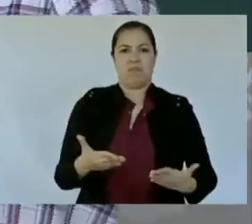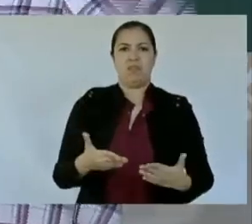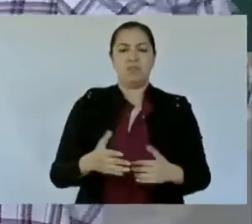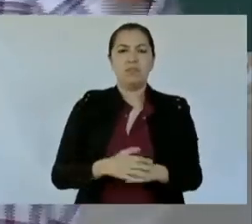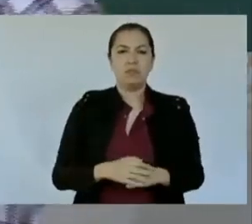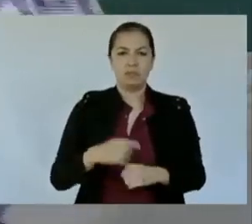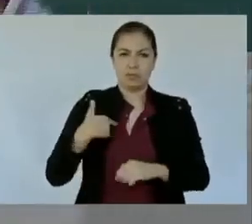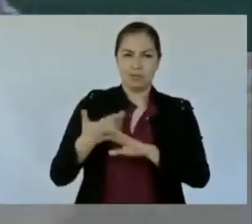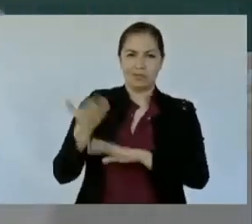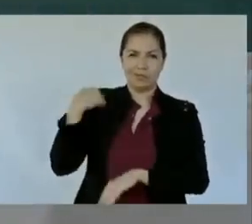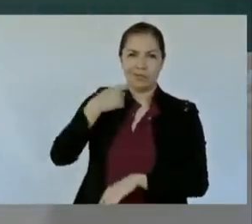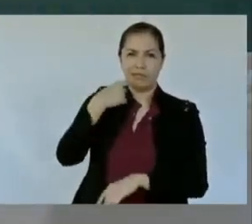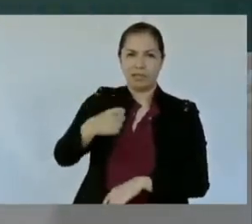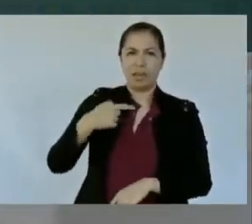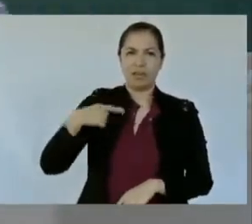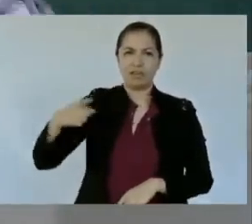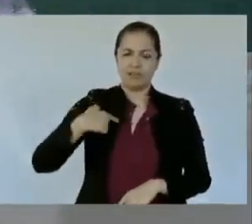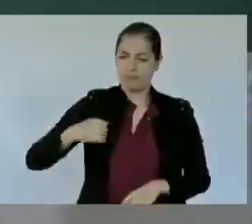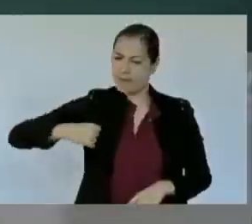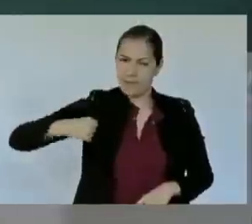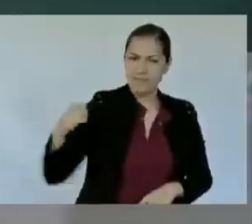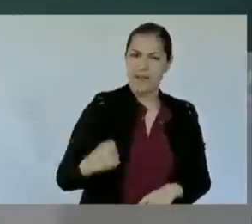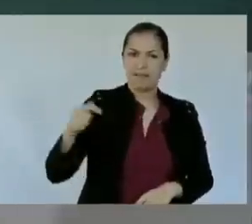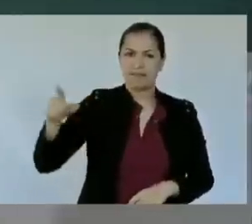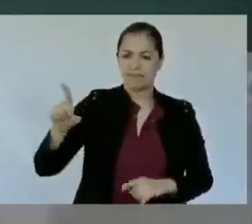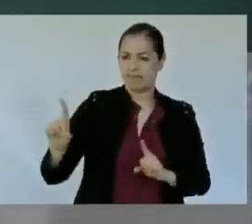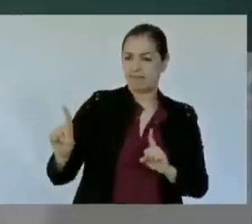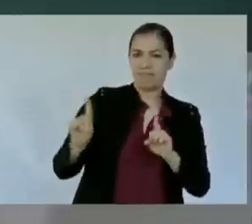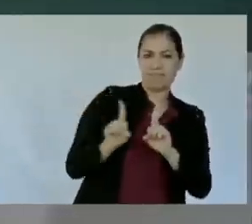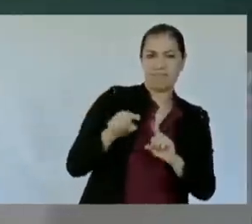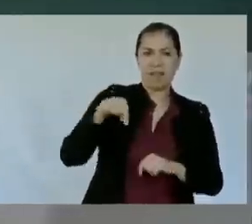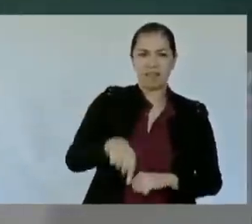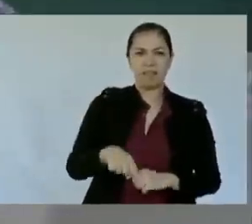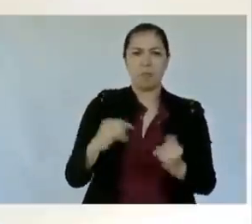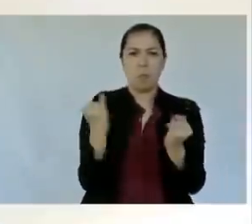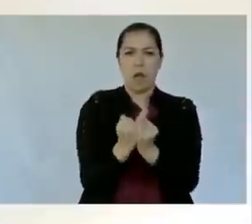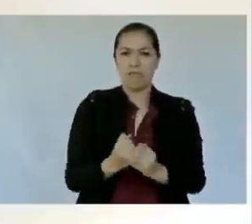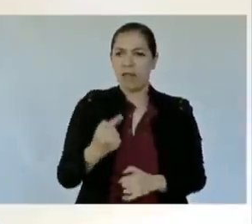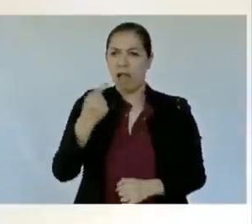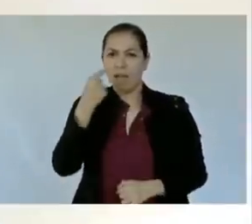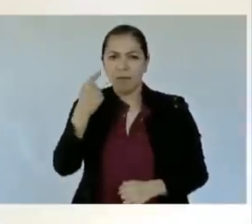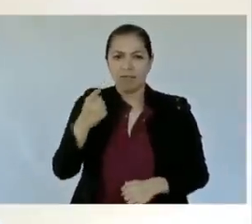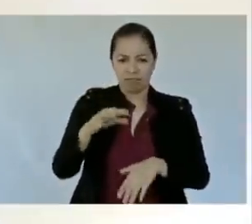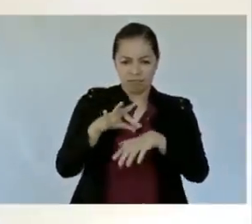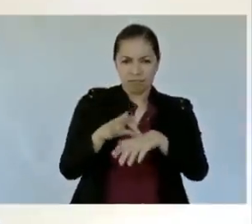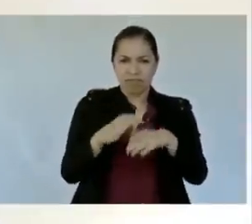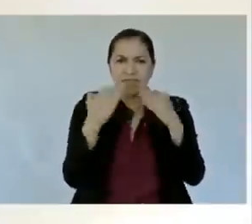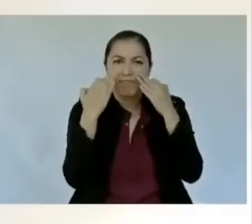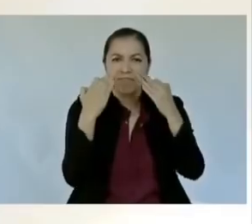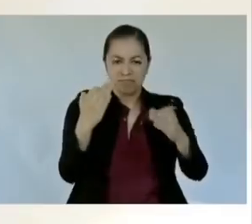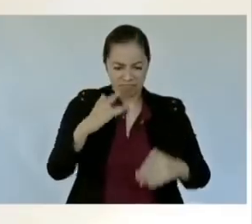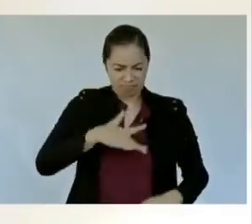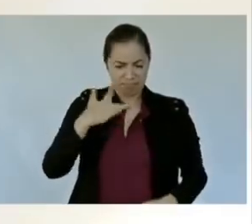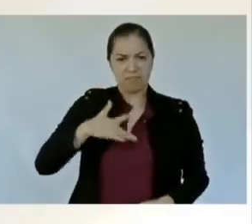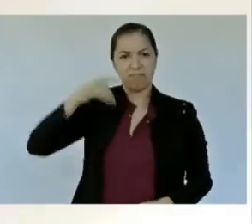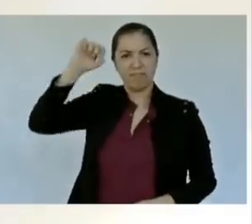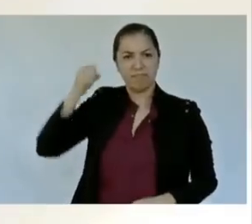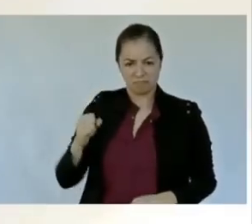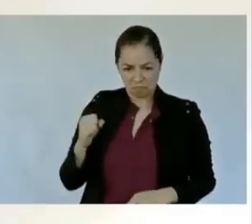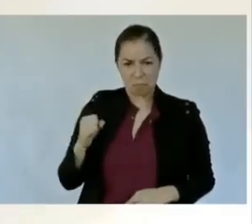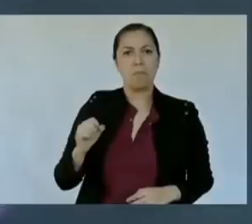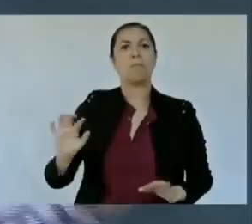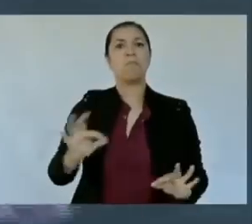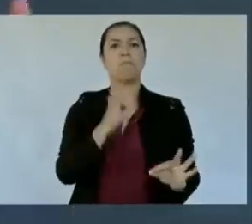Dije que nos iba a a toda madre con usted. Y así lo estamos viendo, sintiéndolos sinaloenses, porque no recibió más que puros